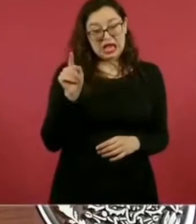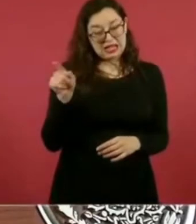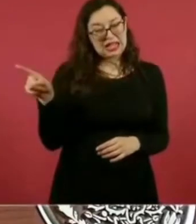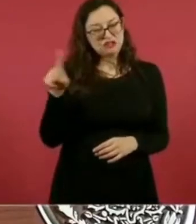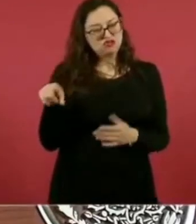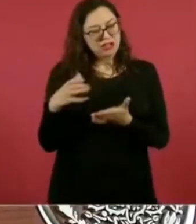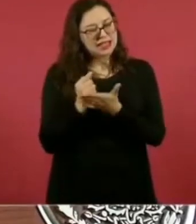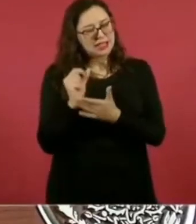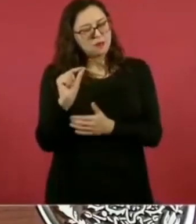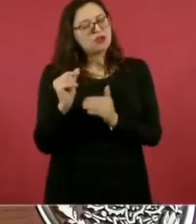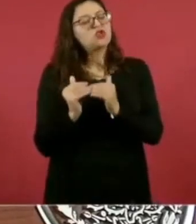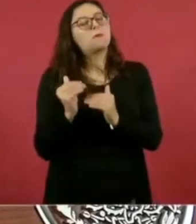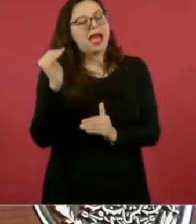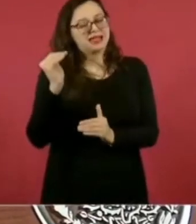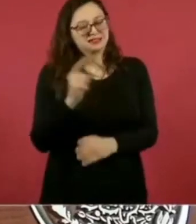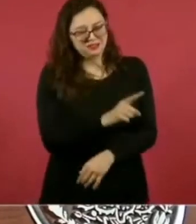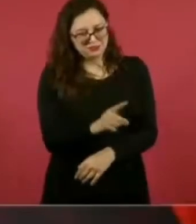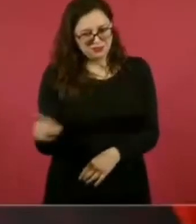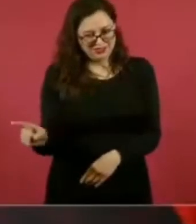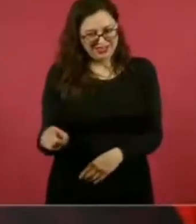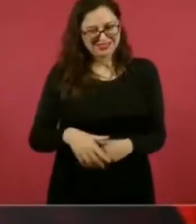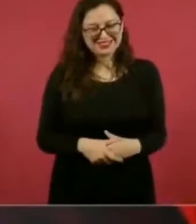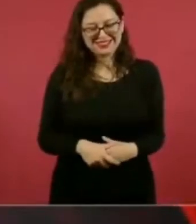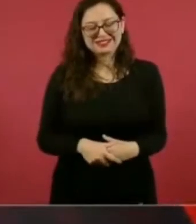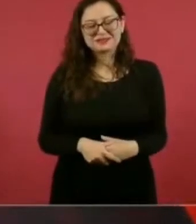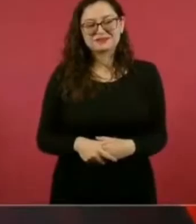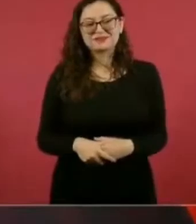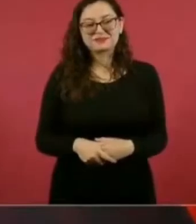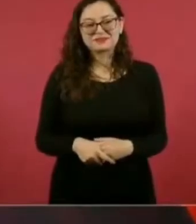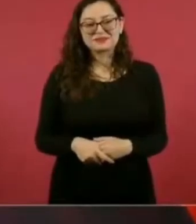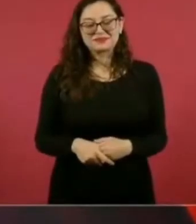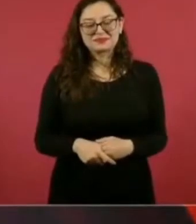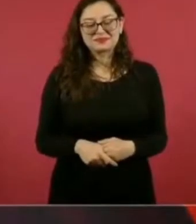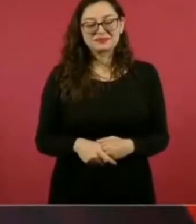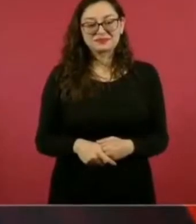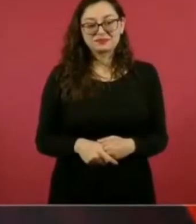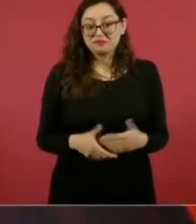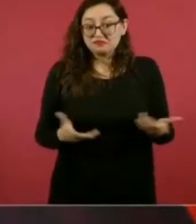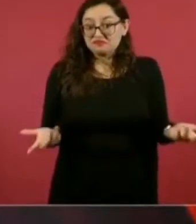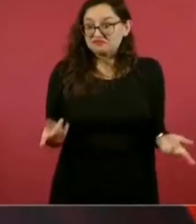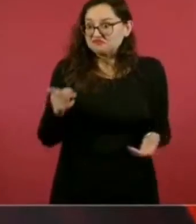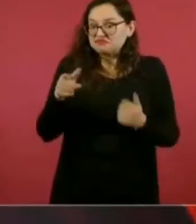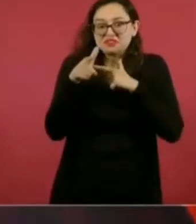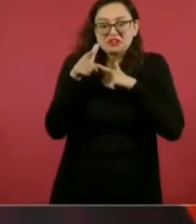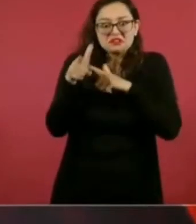¿sí?, y ahí están.